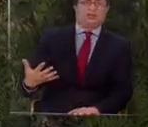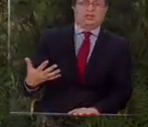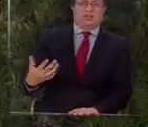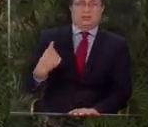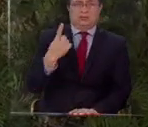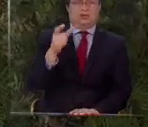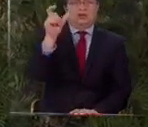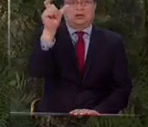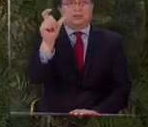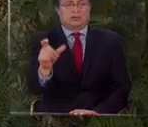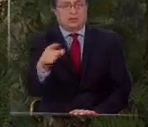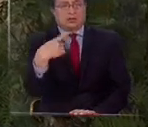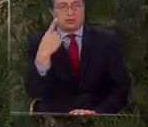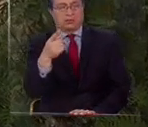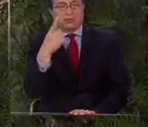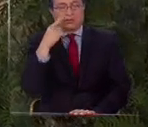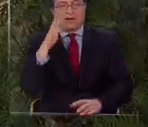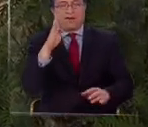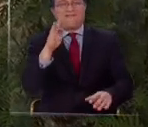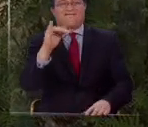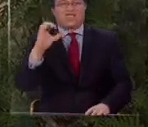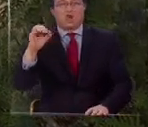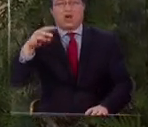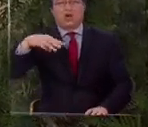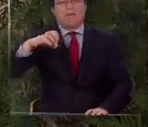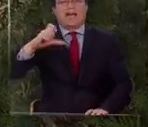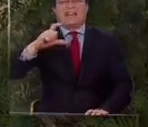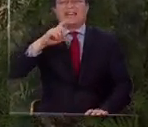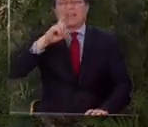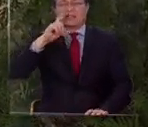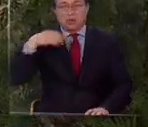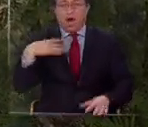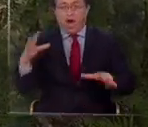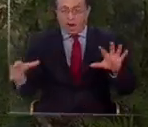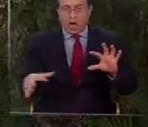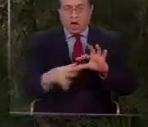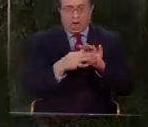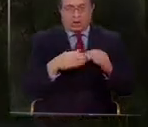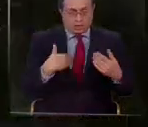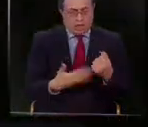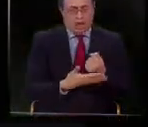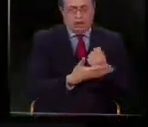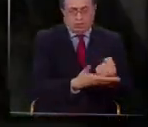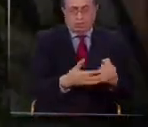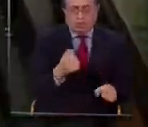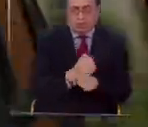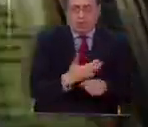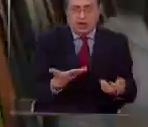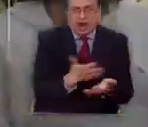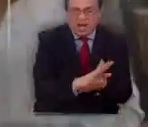Una persona que hacía biomagnetismo, que quería unirse a los médicos para poder ayudar a la gente.